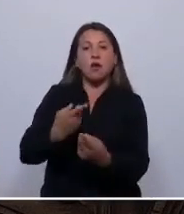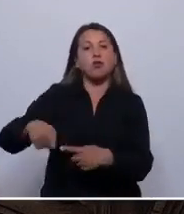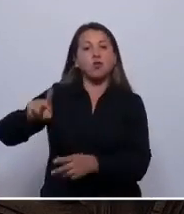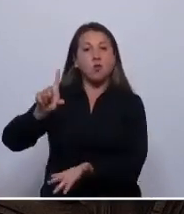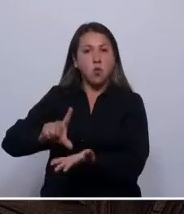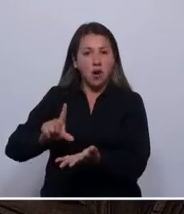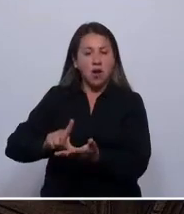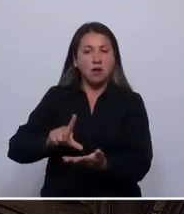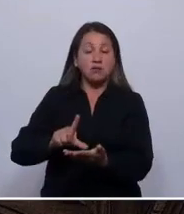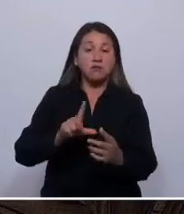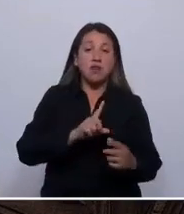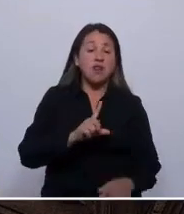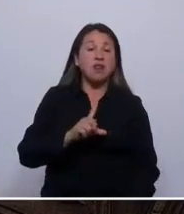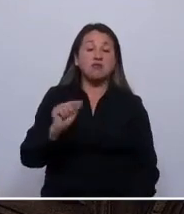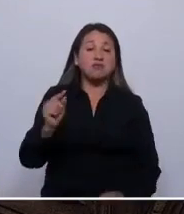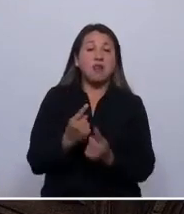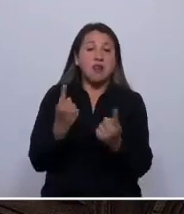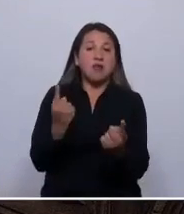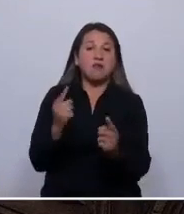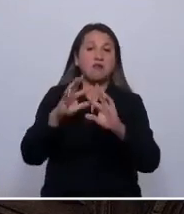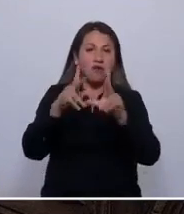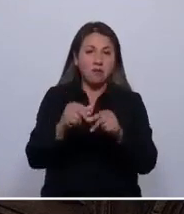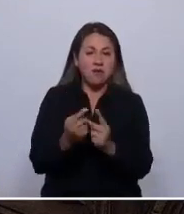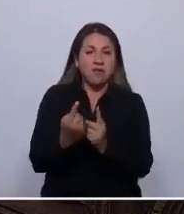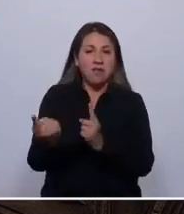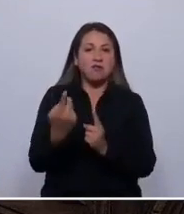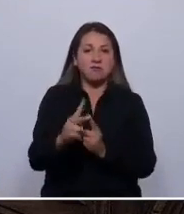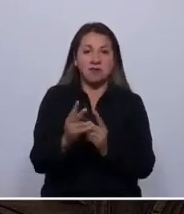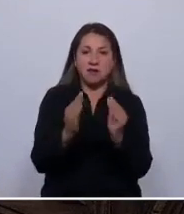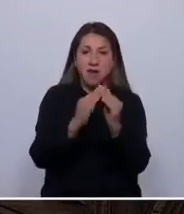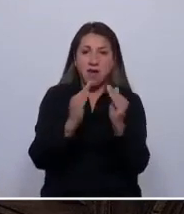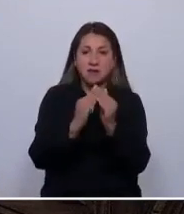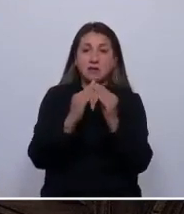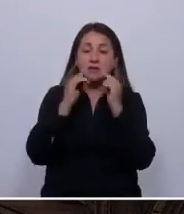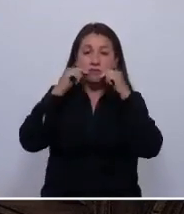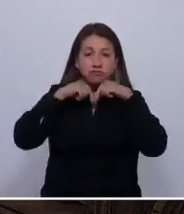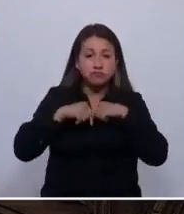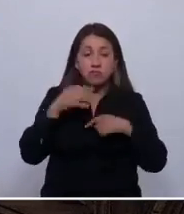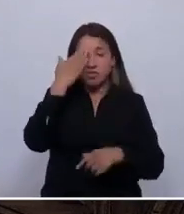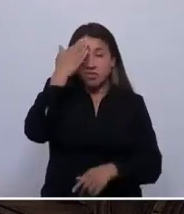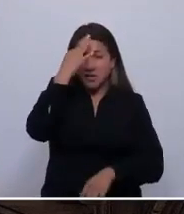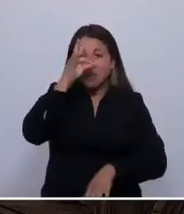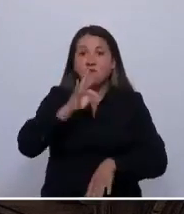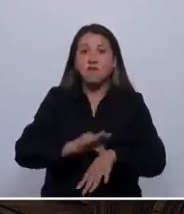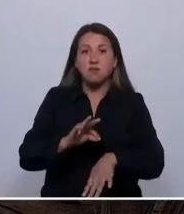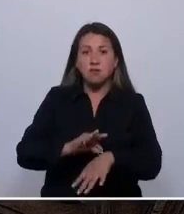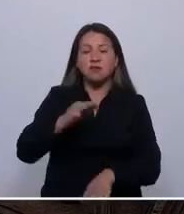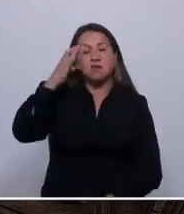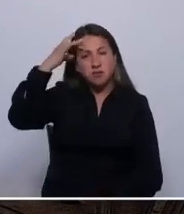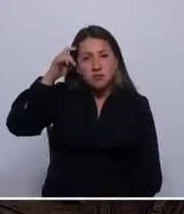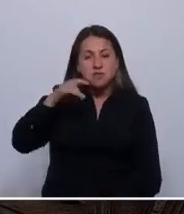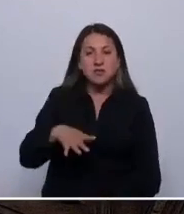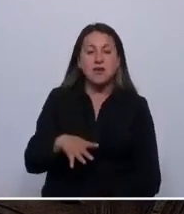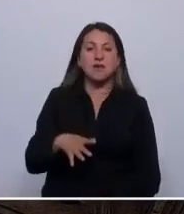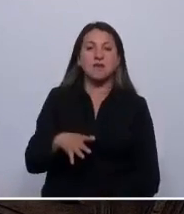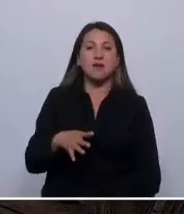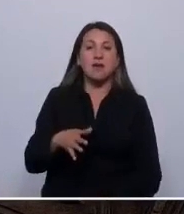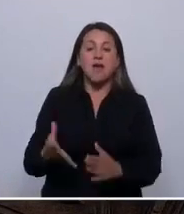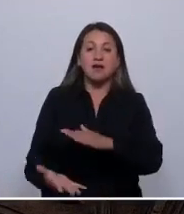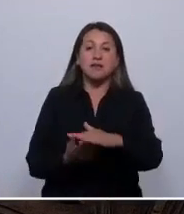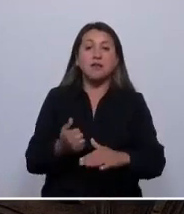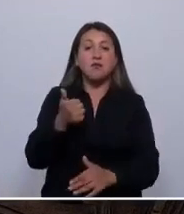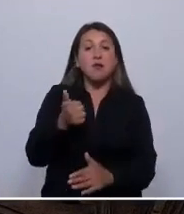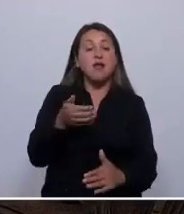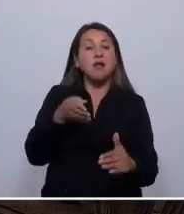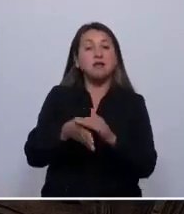lejos de nuestras familias y de nuestro hogar. No hubo sonrisa el día en que enfermé, porque sabía que para acceder a una buena salud